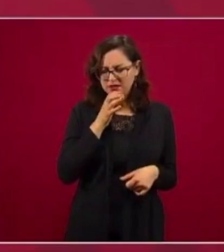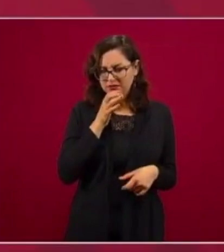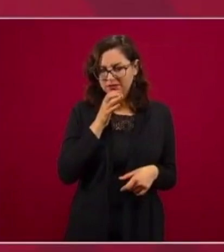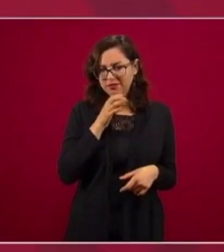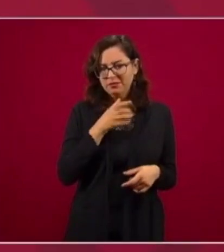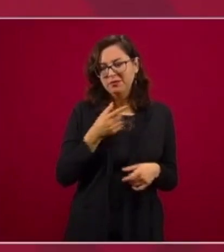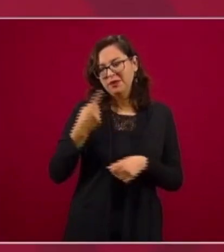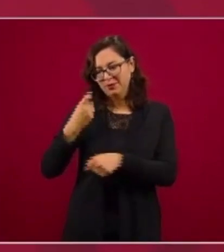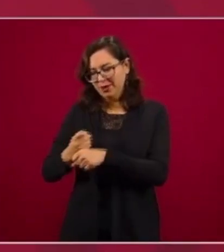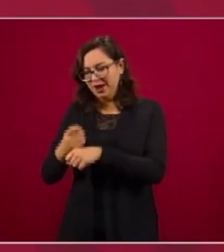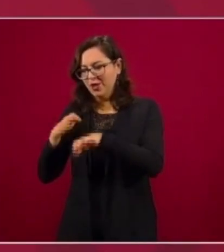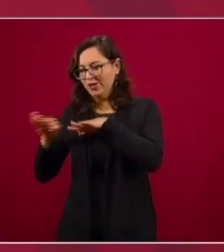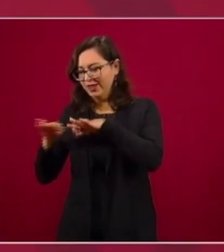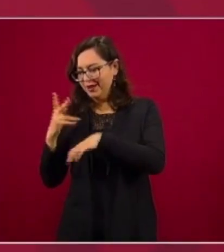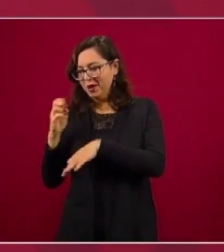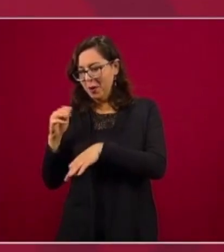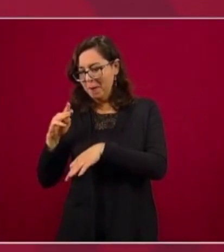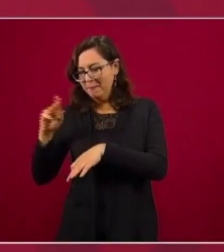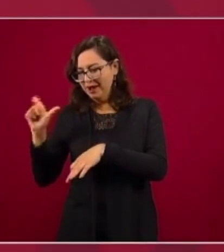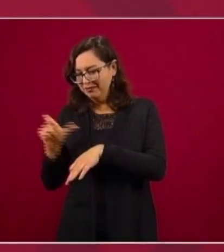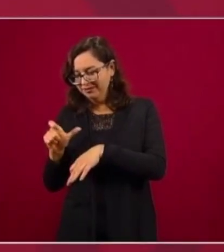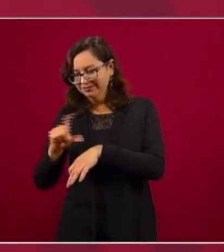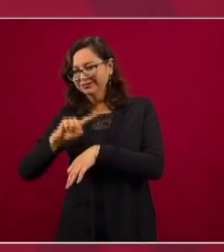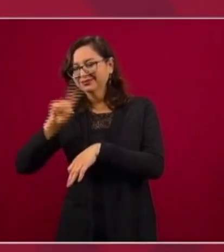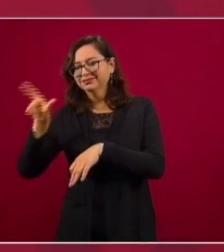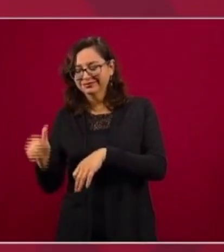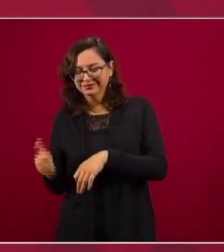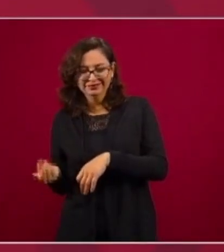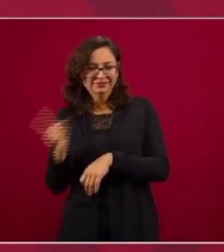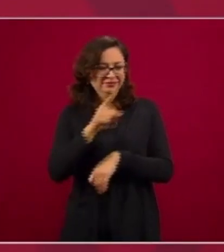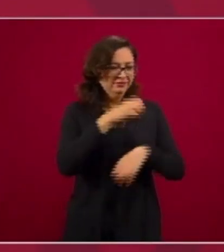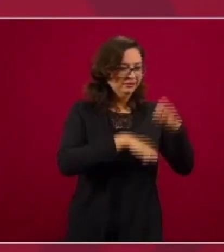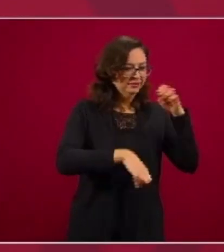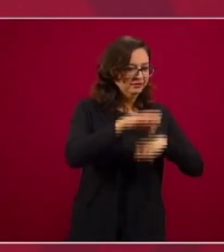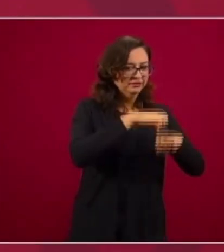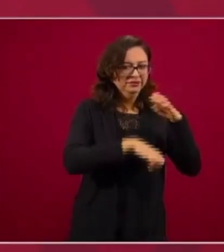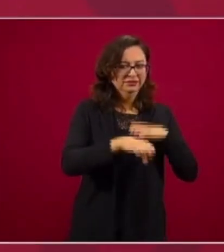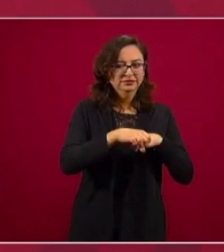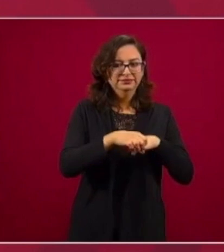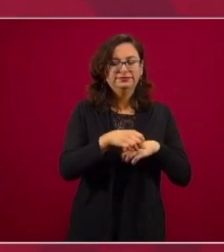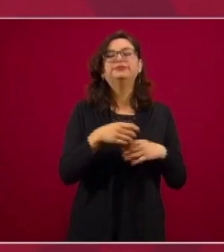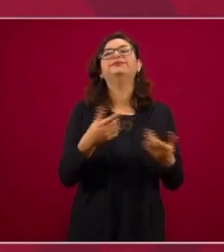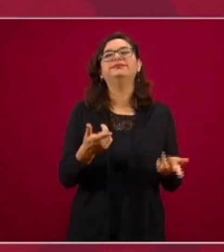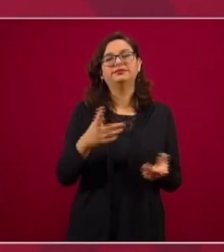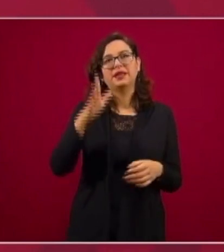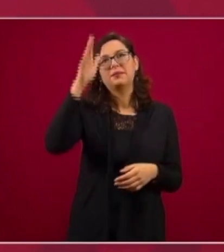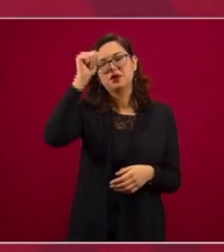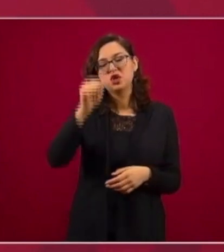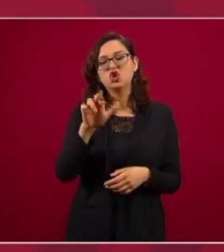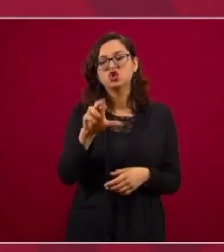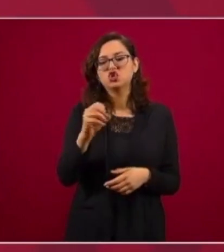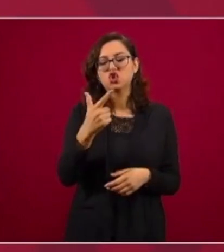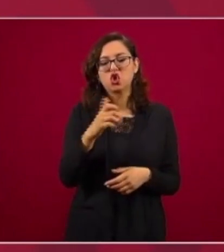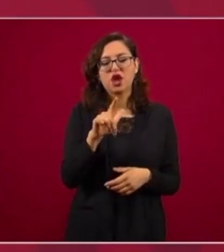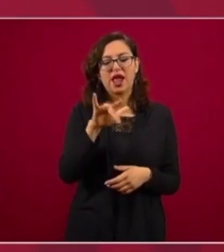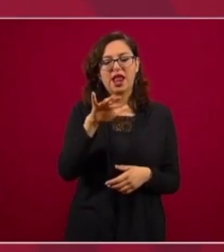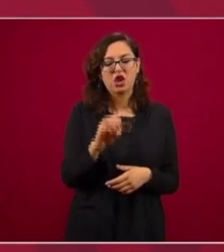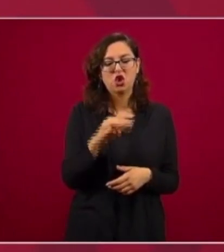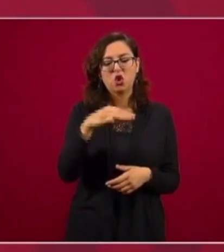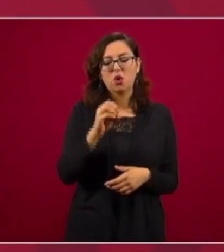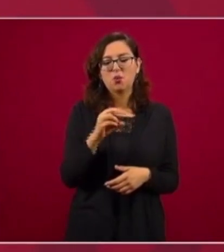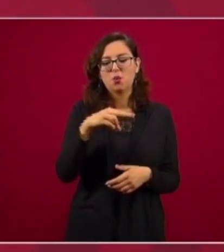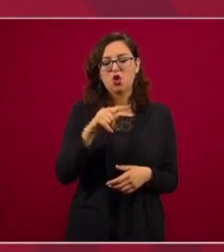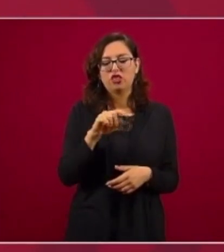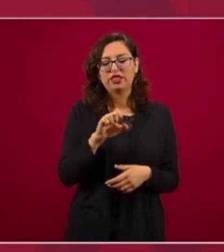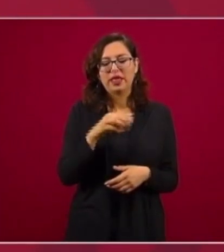Pemex, no recuerdo ahora su nombre, Rogelio Montemayor, también